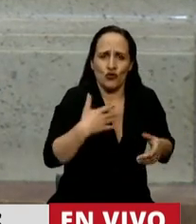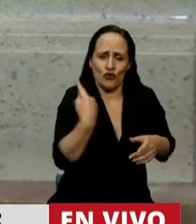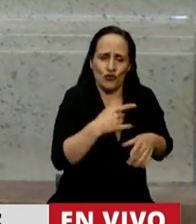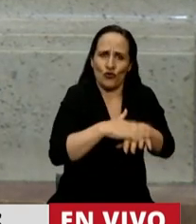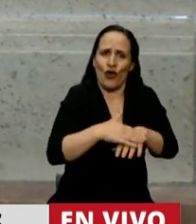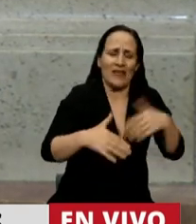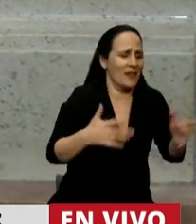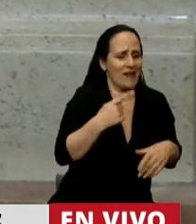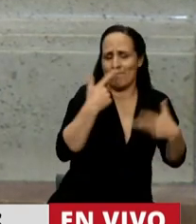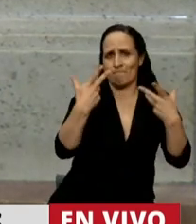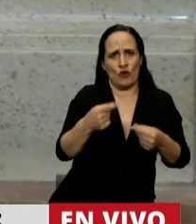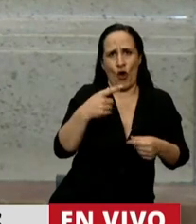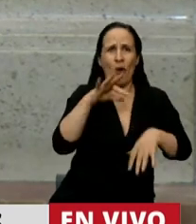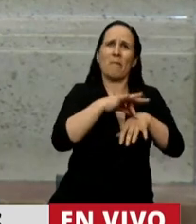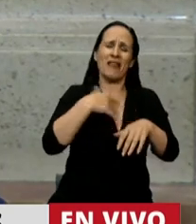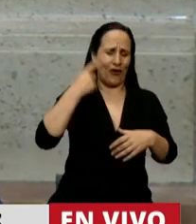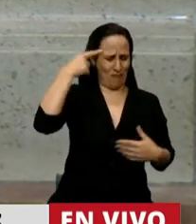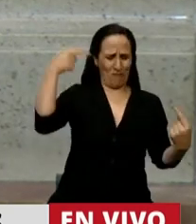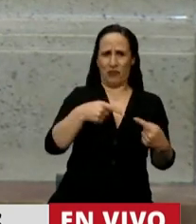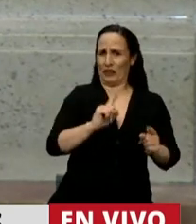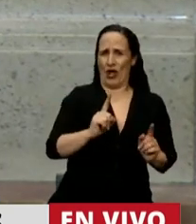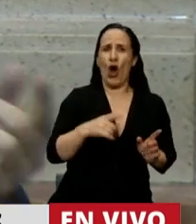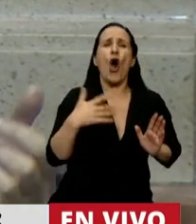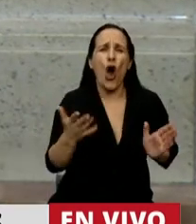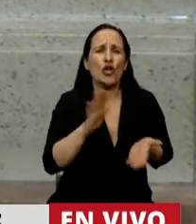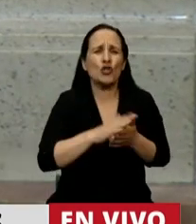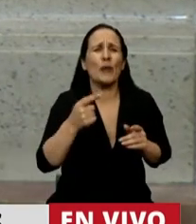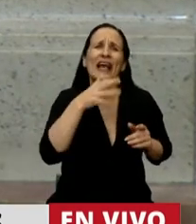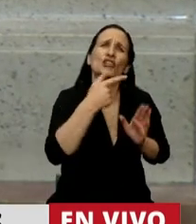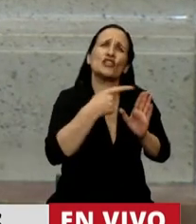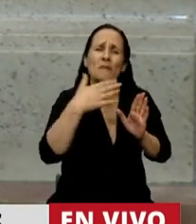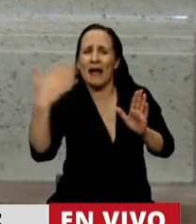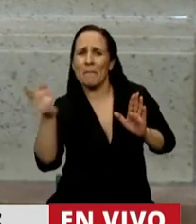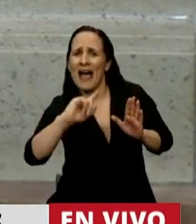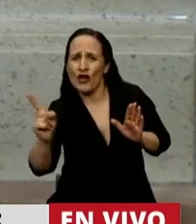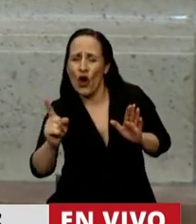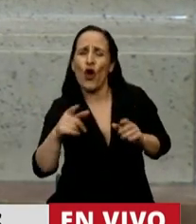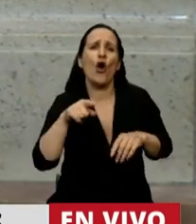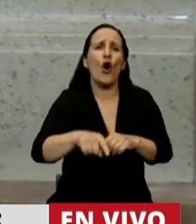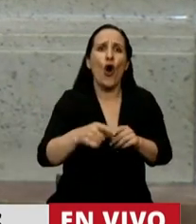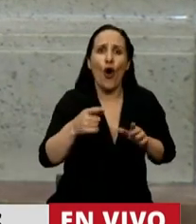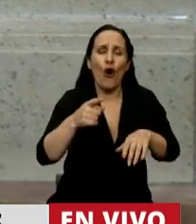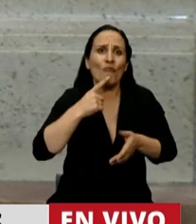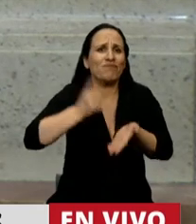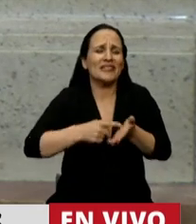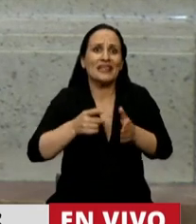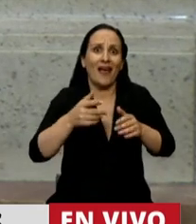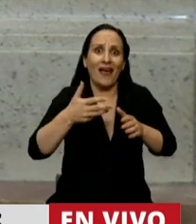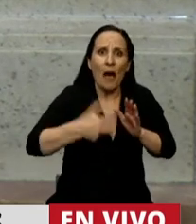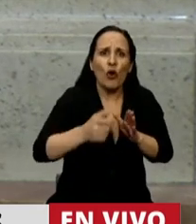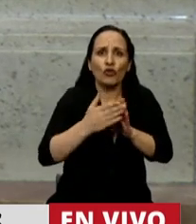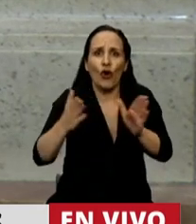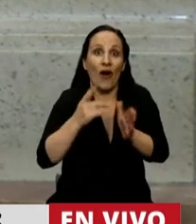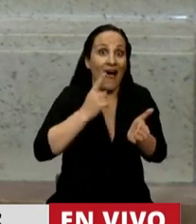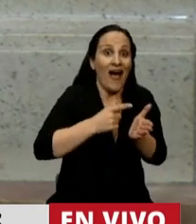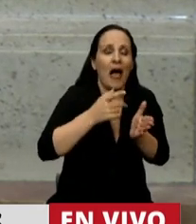como la penalización post-14 semanas o la duplicación del plazo de 5 a 10 días para practicar el aborto cuando